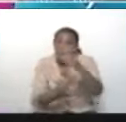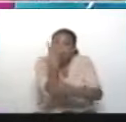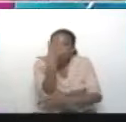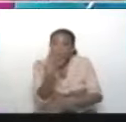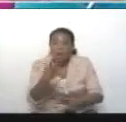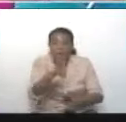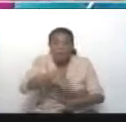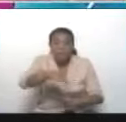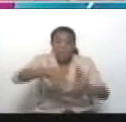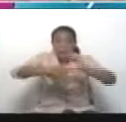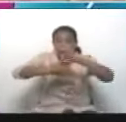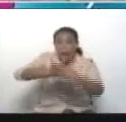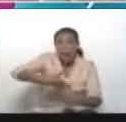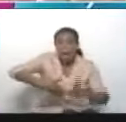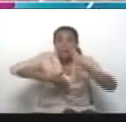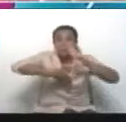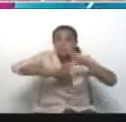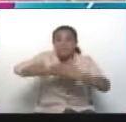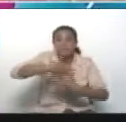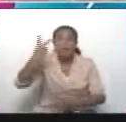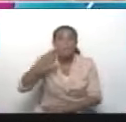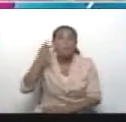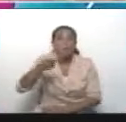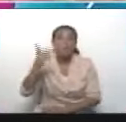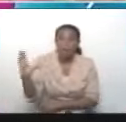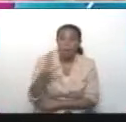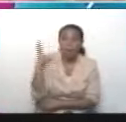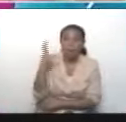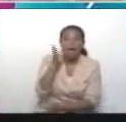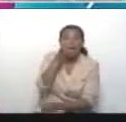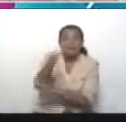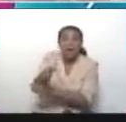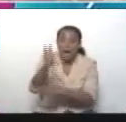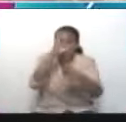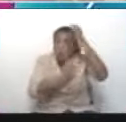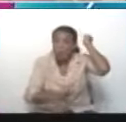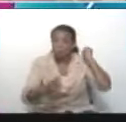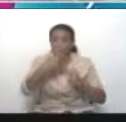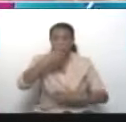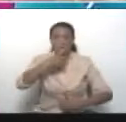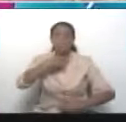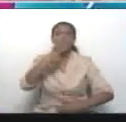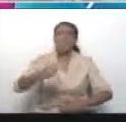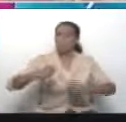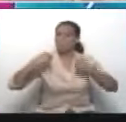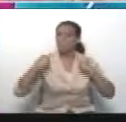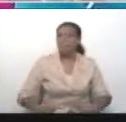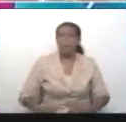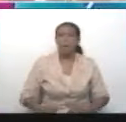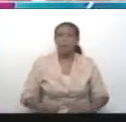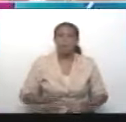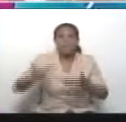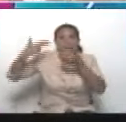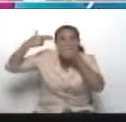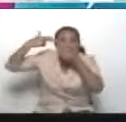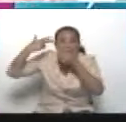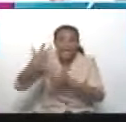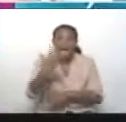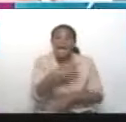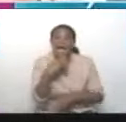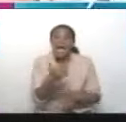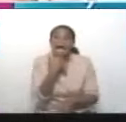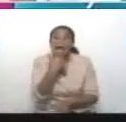en el panorama de la política colombiana, que llegó al Congreso con una voz valiente, secuestrada y casi